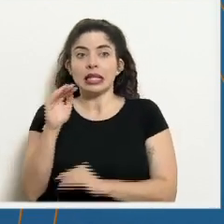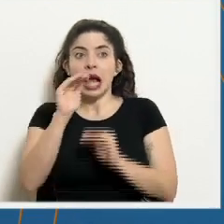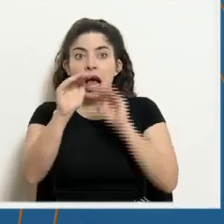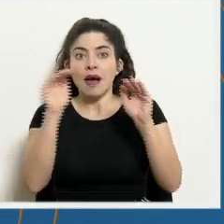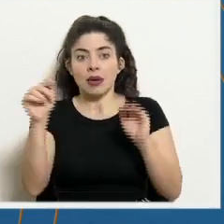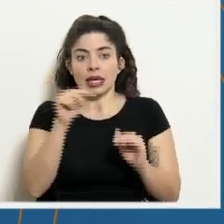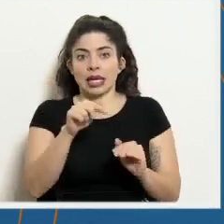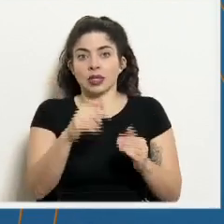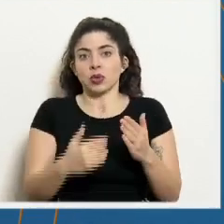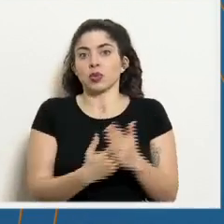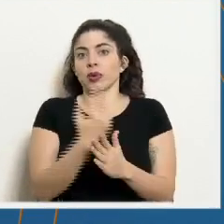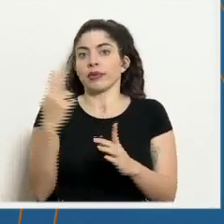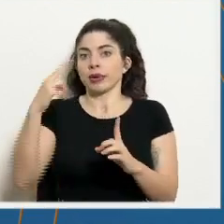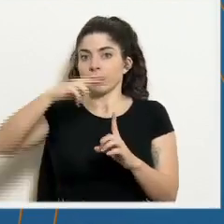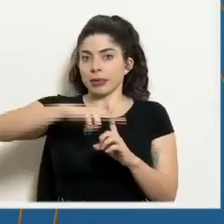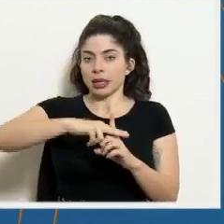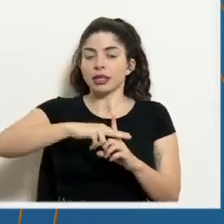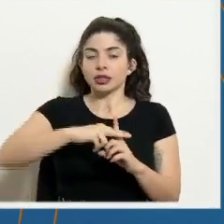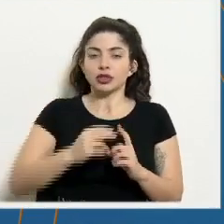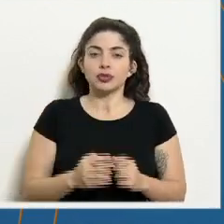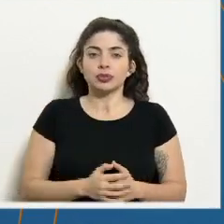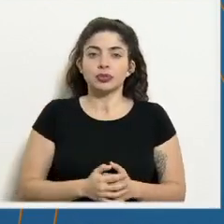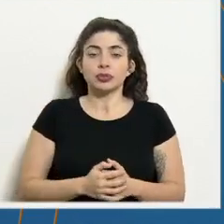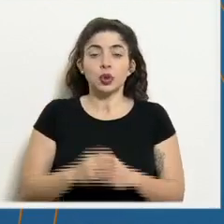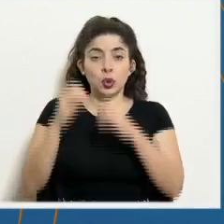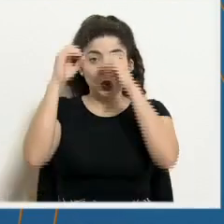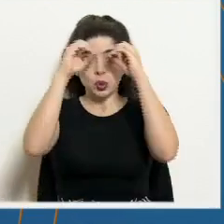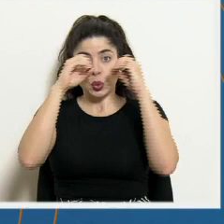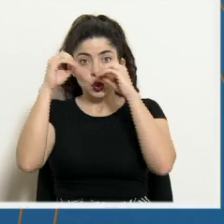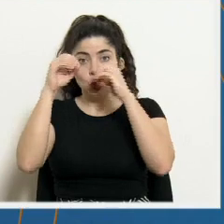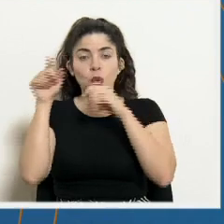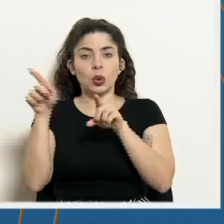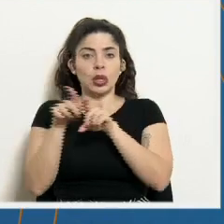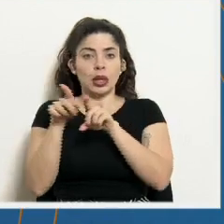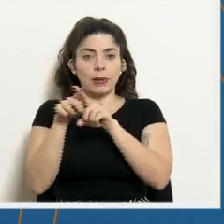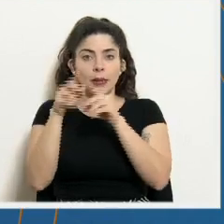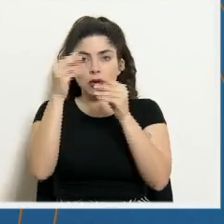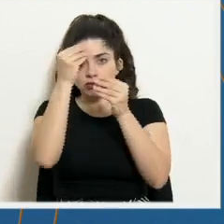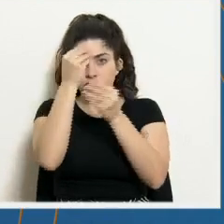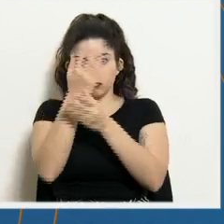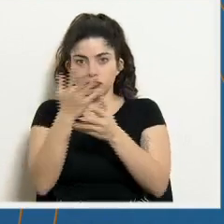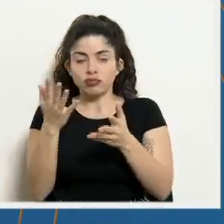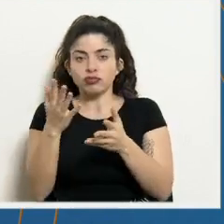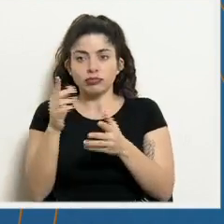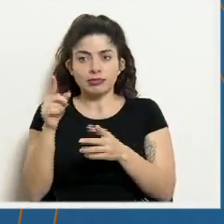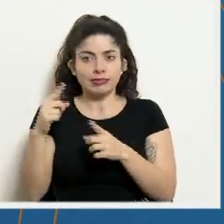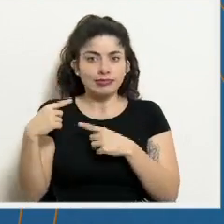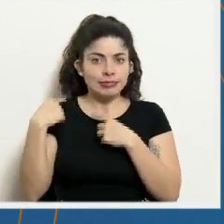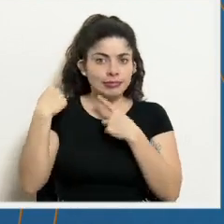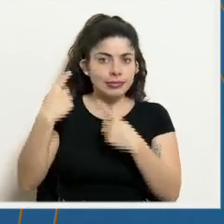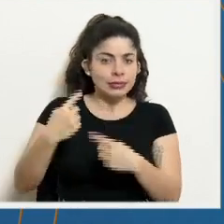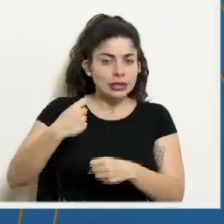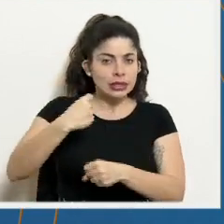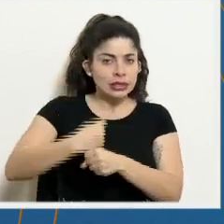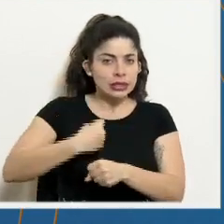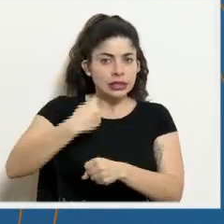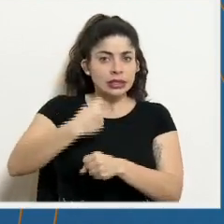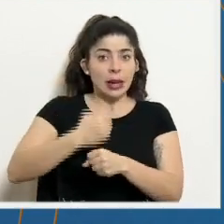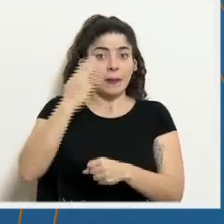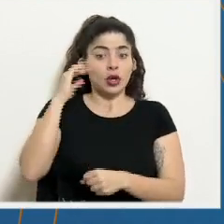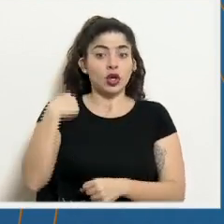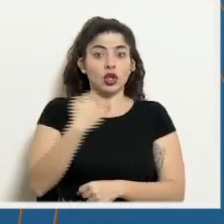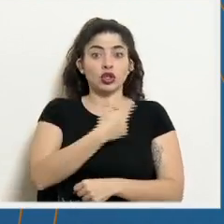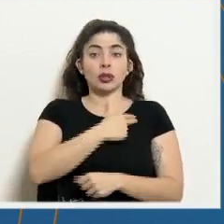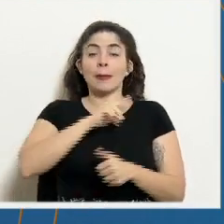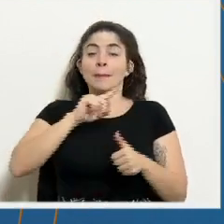implementación y Google hizo referencia al trabajo que ha venido haciendo, ya que seremos el